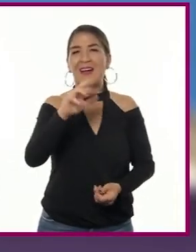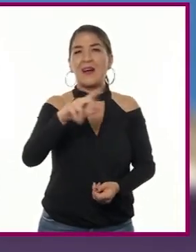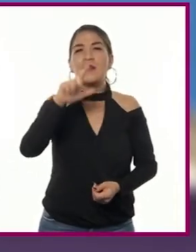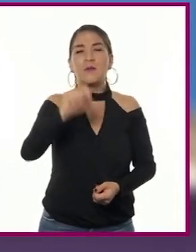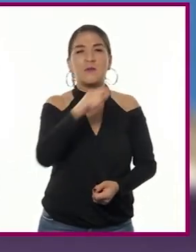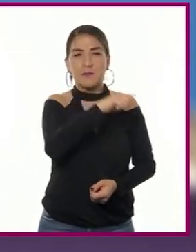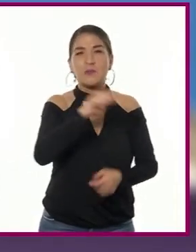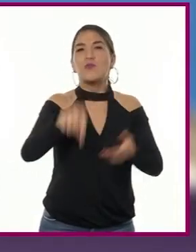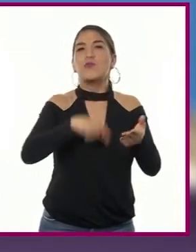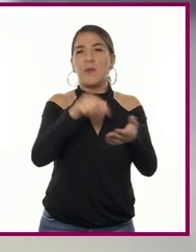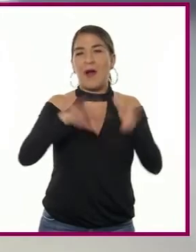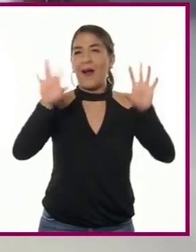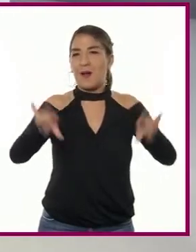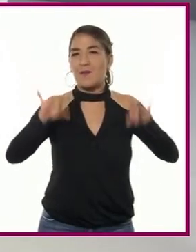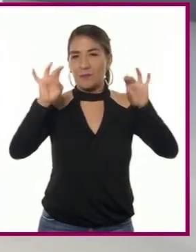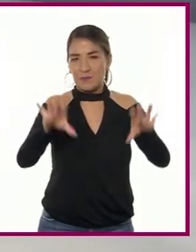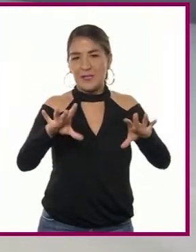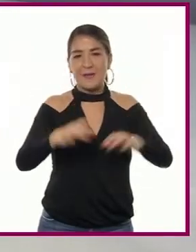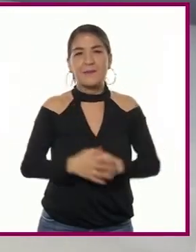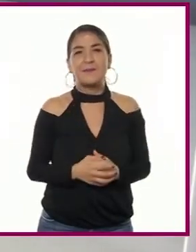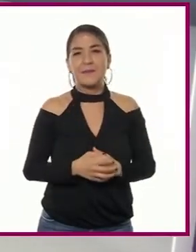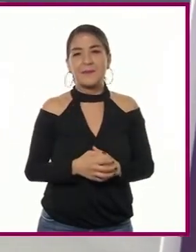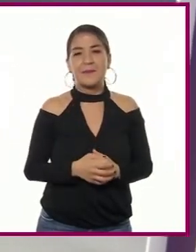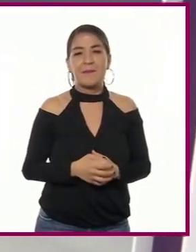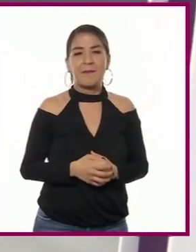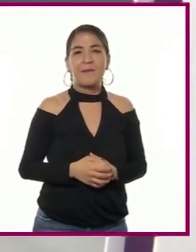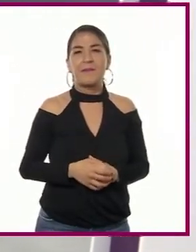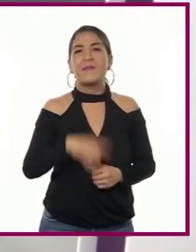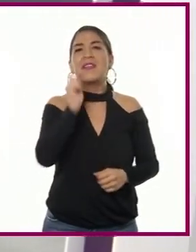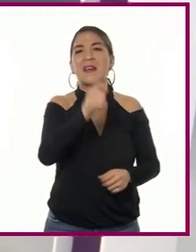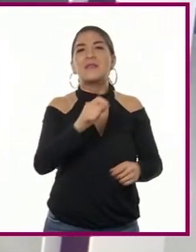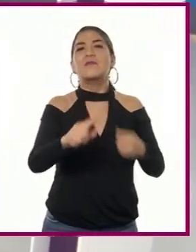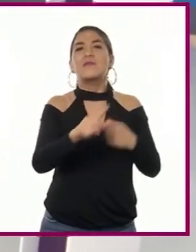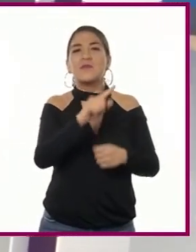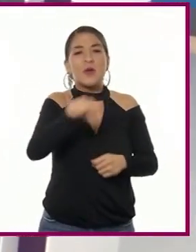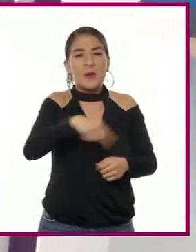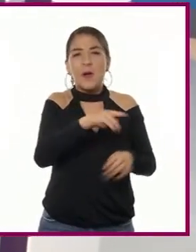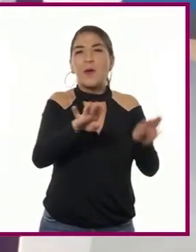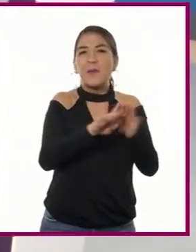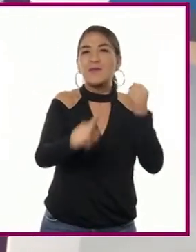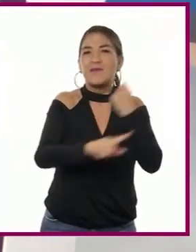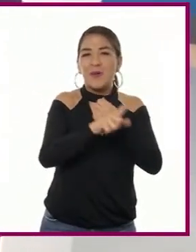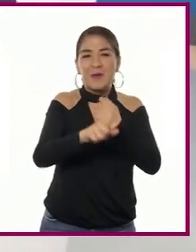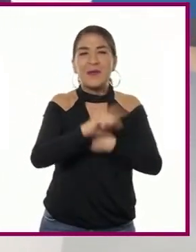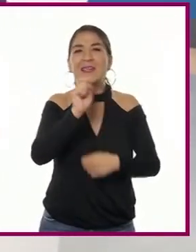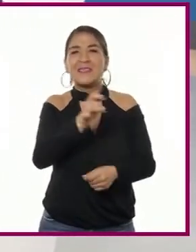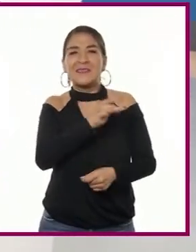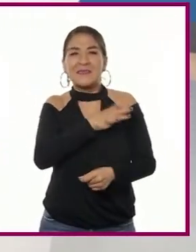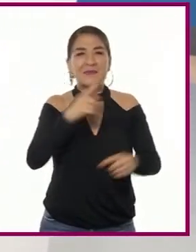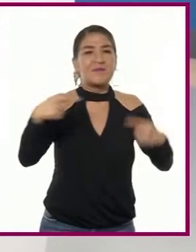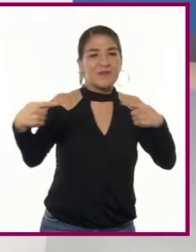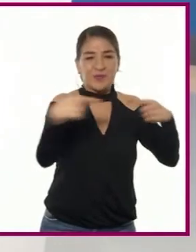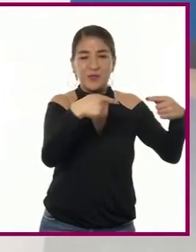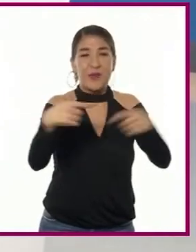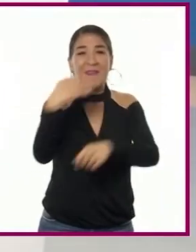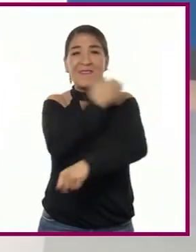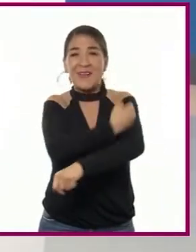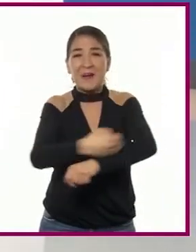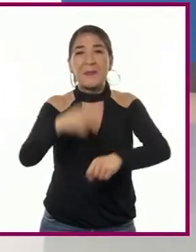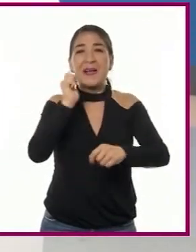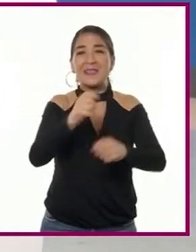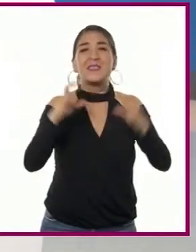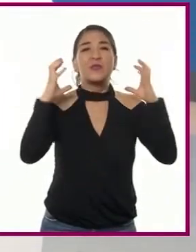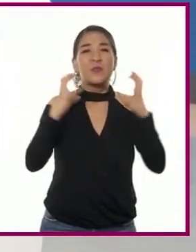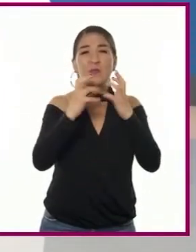archiduque de Austria. El temor de una alianza entre los miembros de la familia Borbón provocó una cruenta